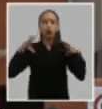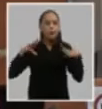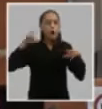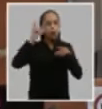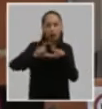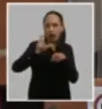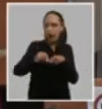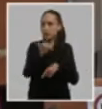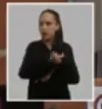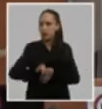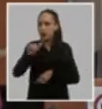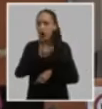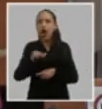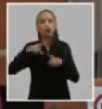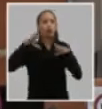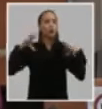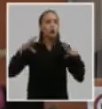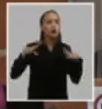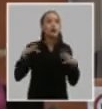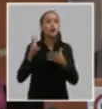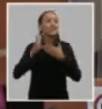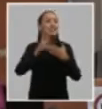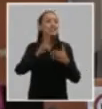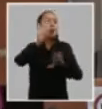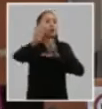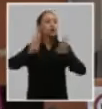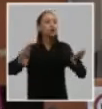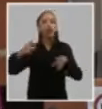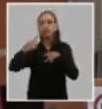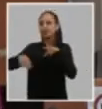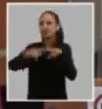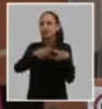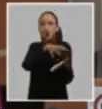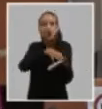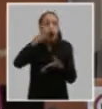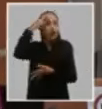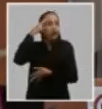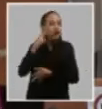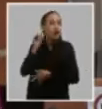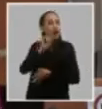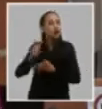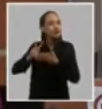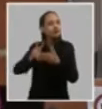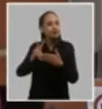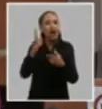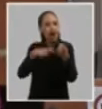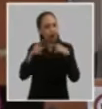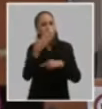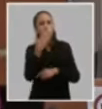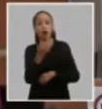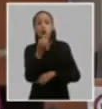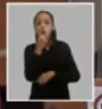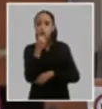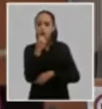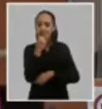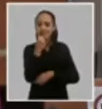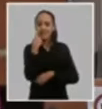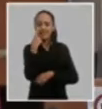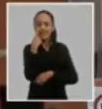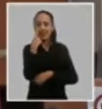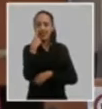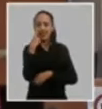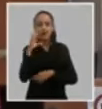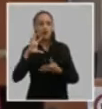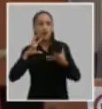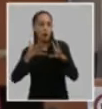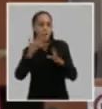patrimonial de salud de calidad de vida y de bienestar que son modalidades que distinguen también y pueden caracterizar la imagen de Cuba en